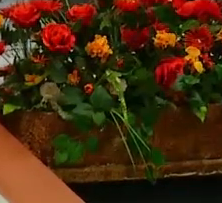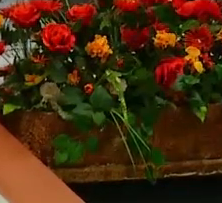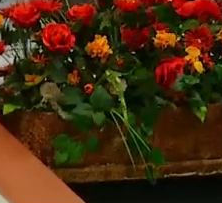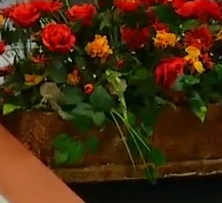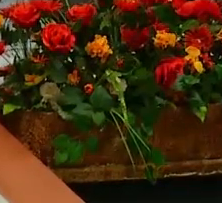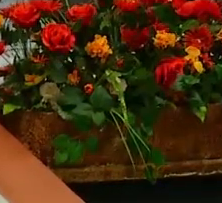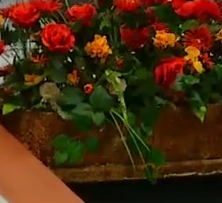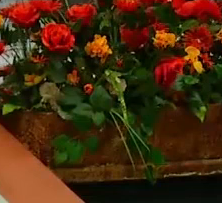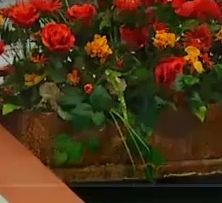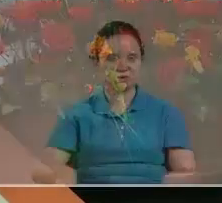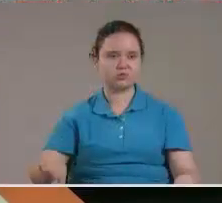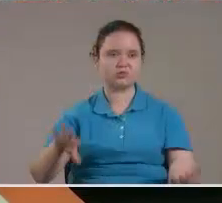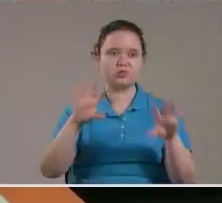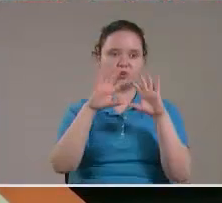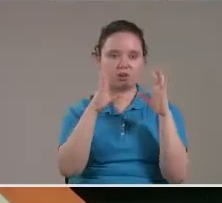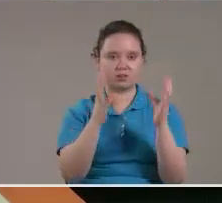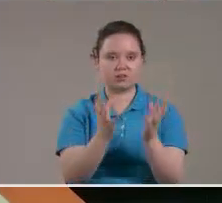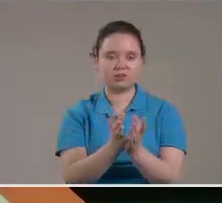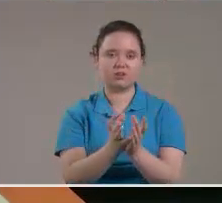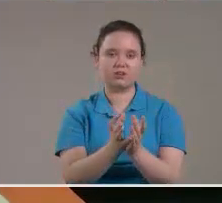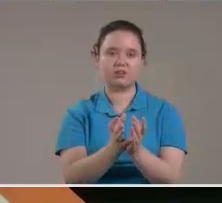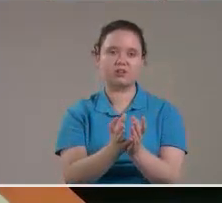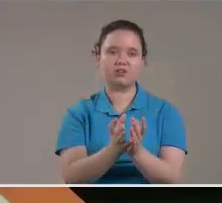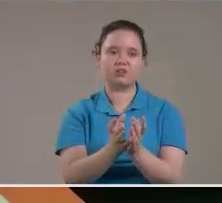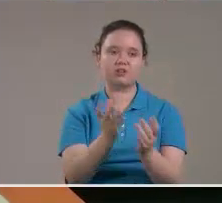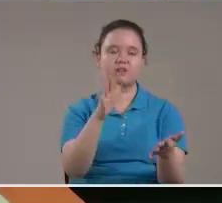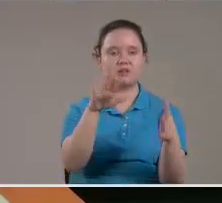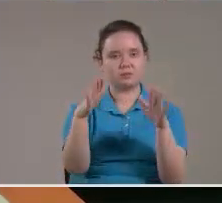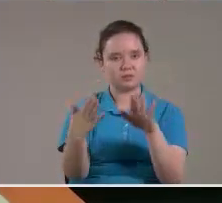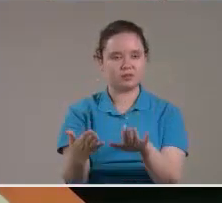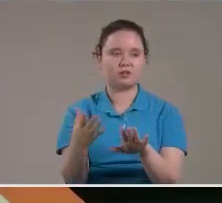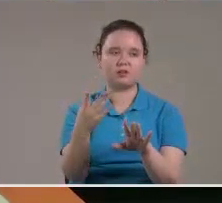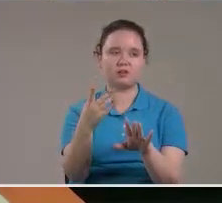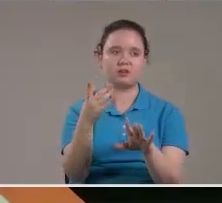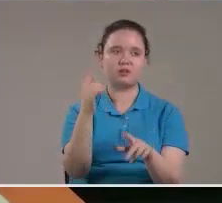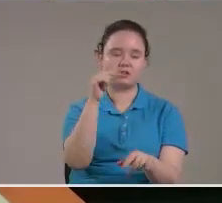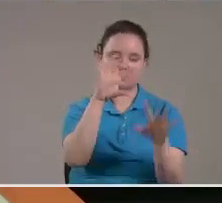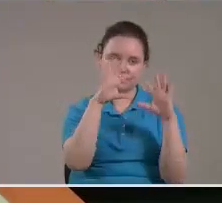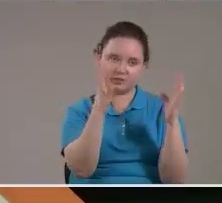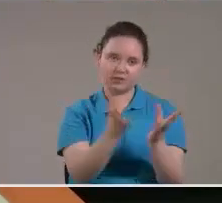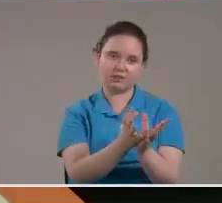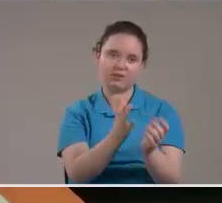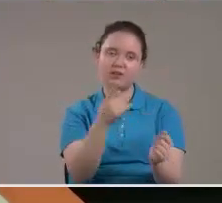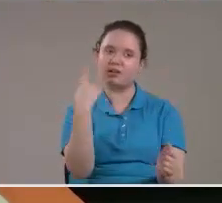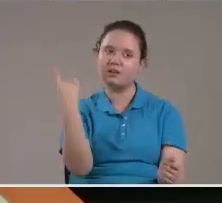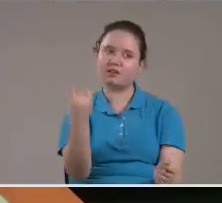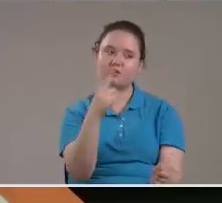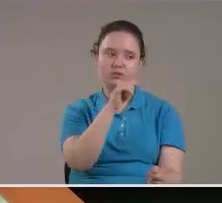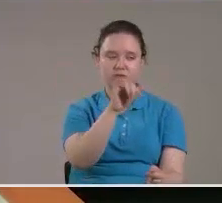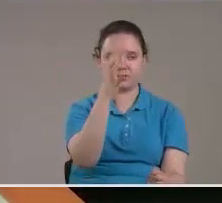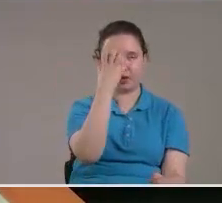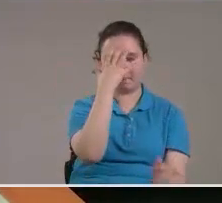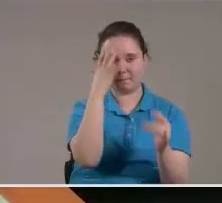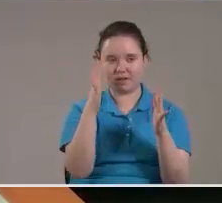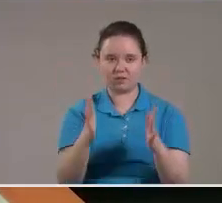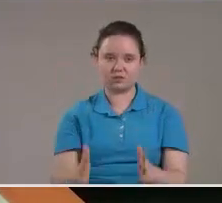En desolación La tierra Y exterminar De ella A sus pecadores